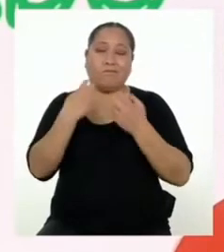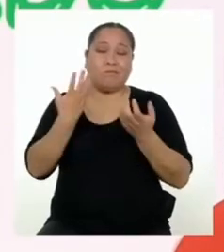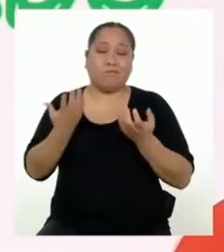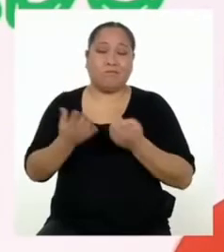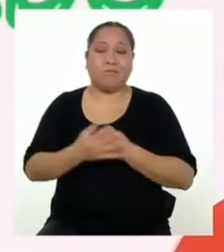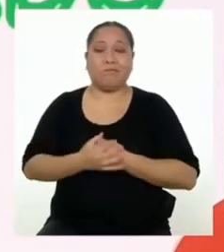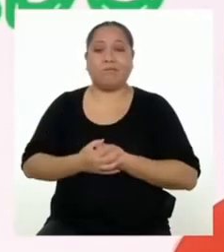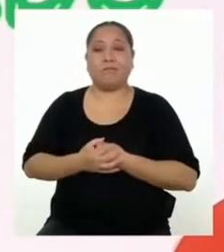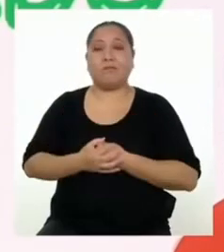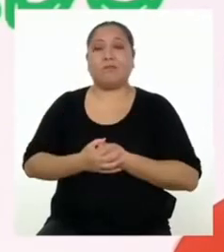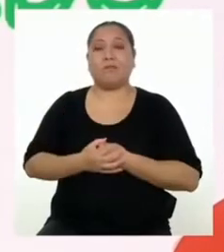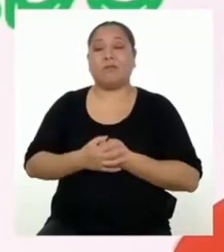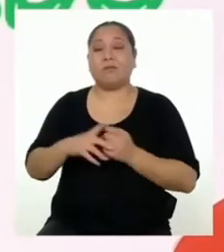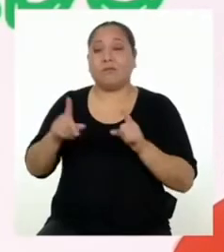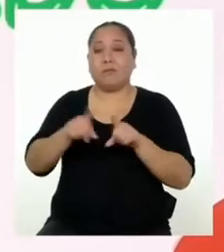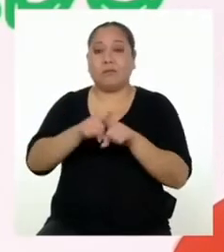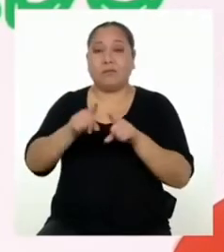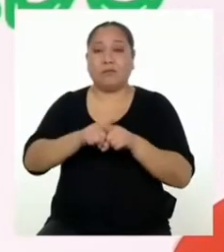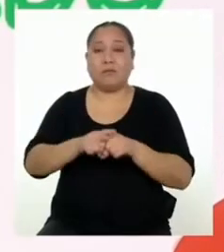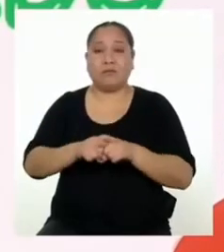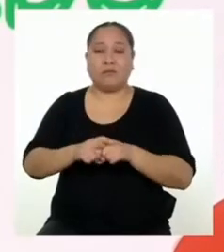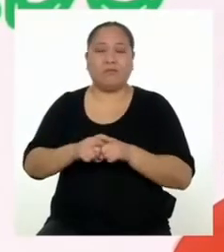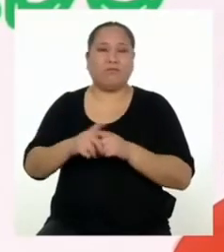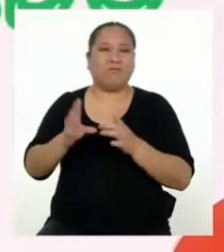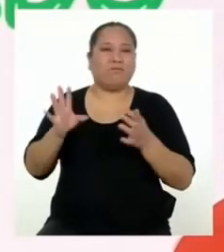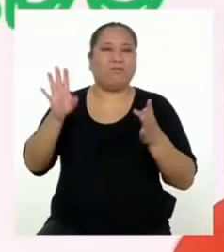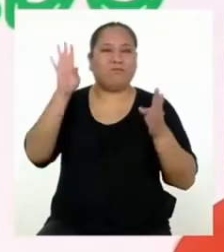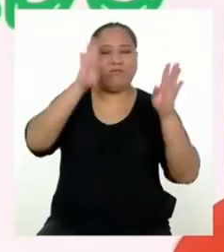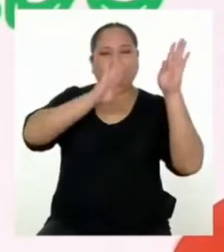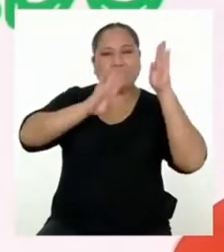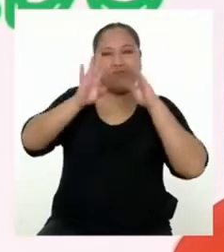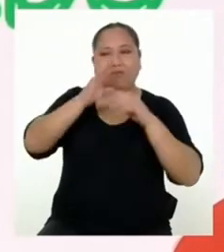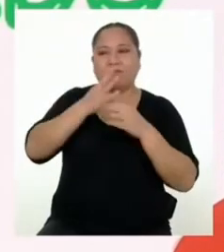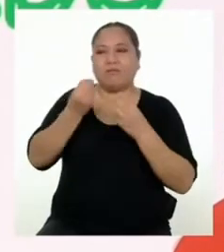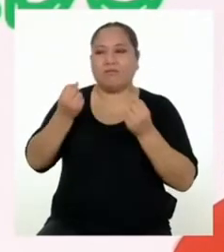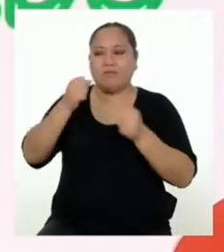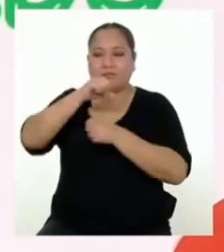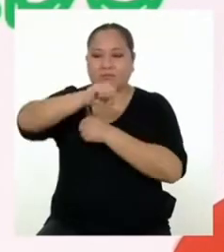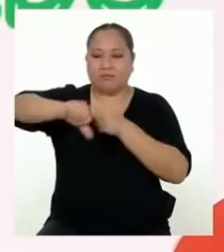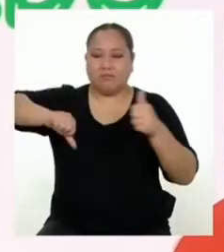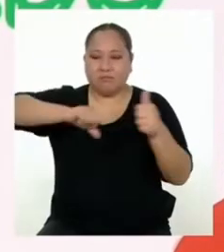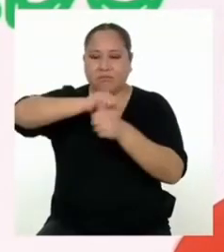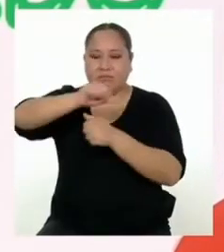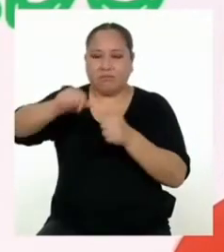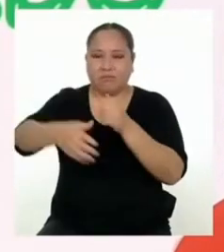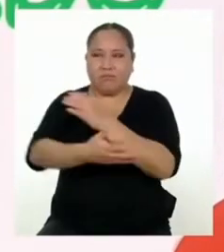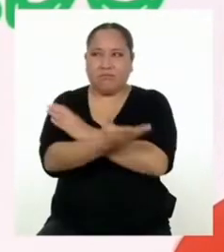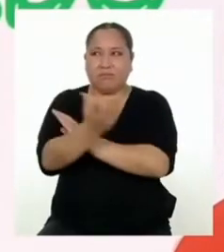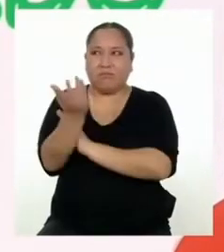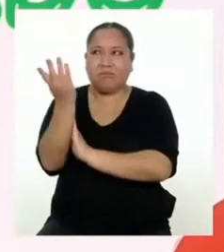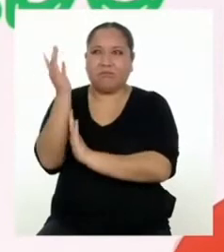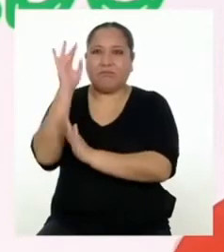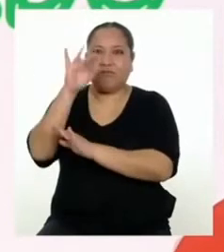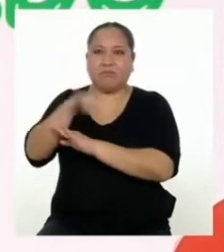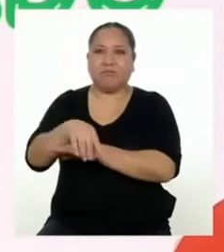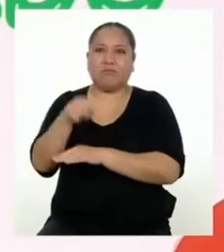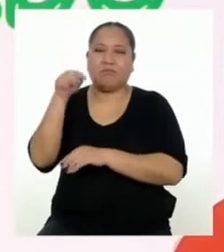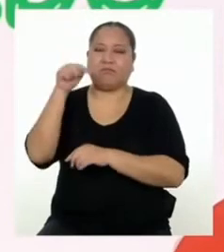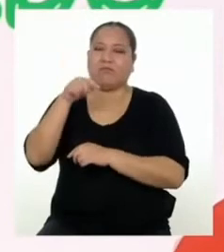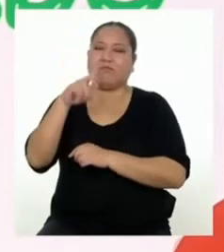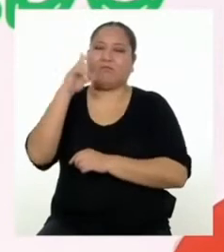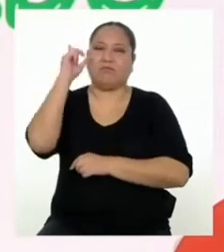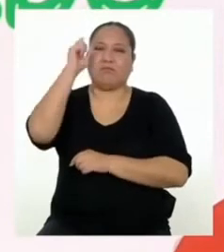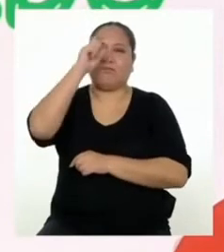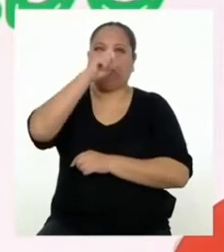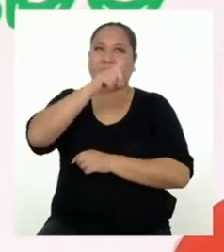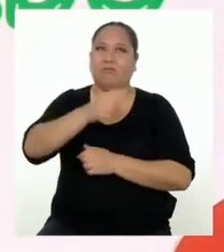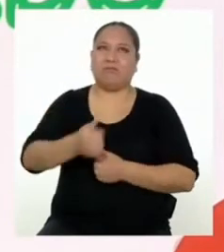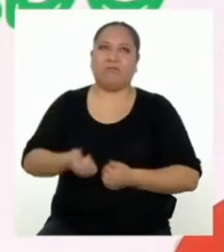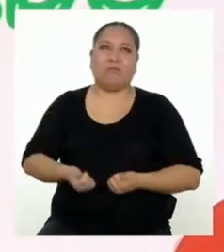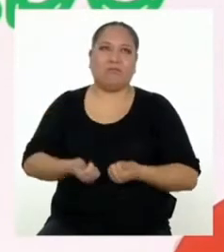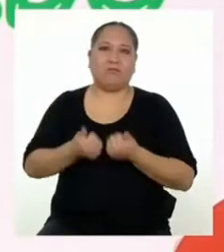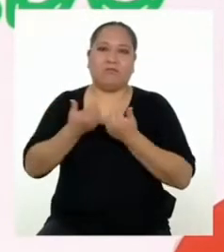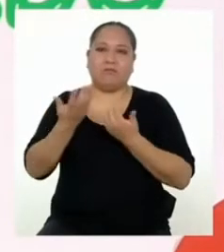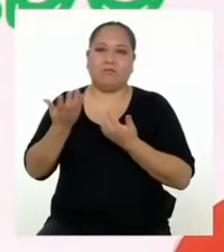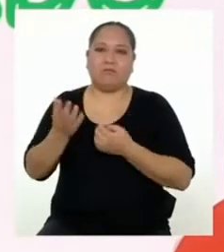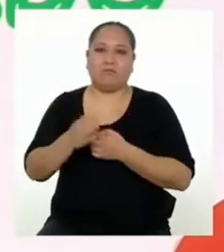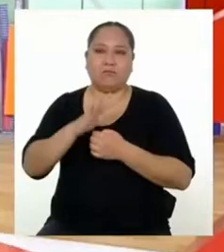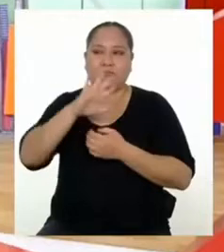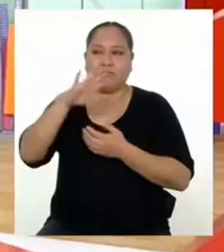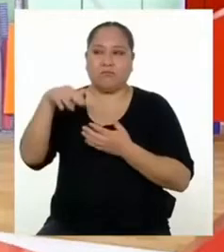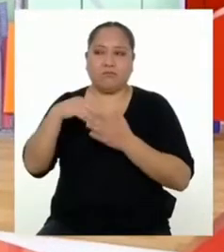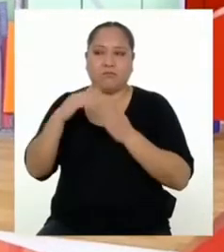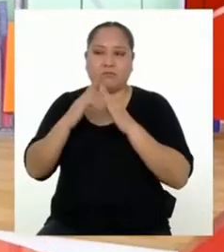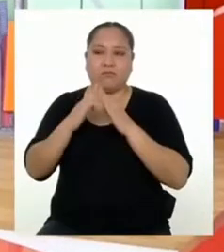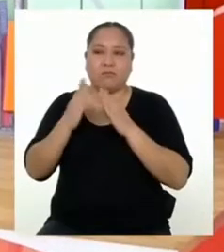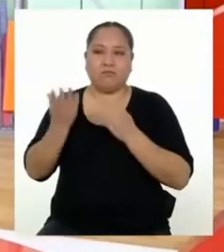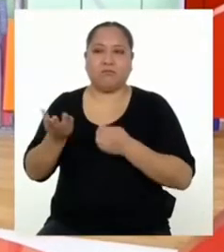actualmente. Además del estrés, la constante convivencia en el hogar hace que la situación sea un poco compleja para todas y todos en